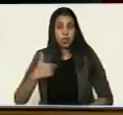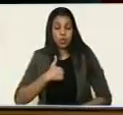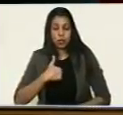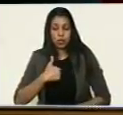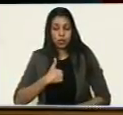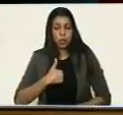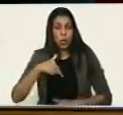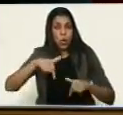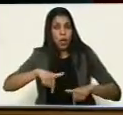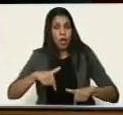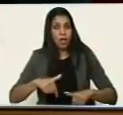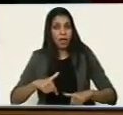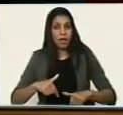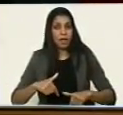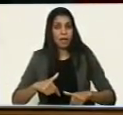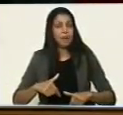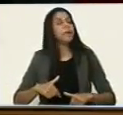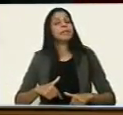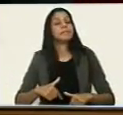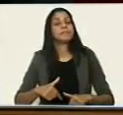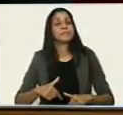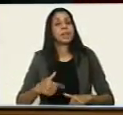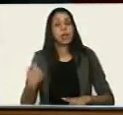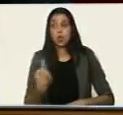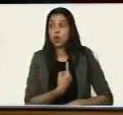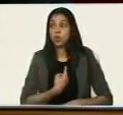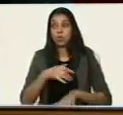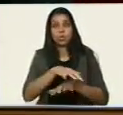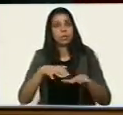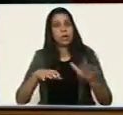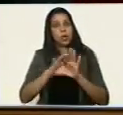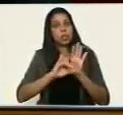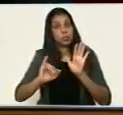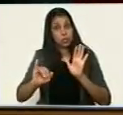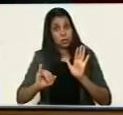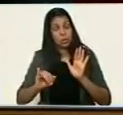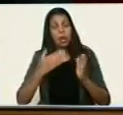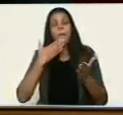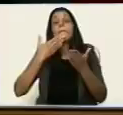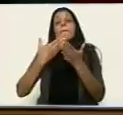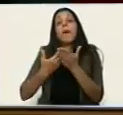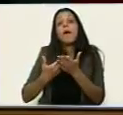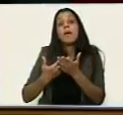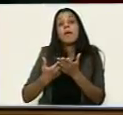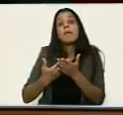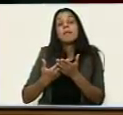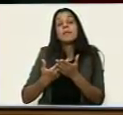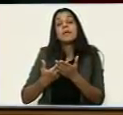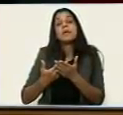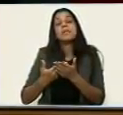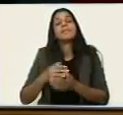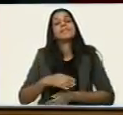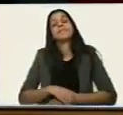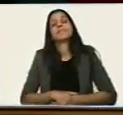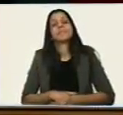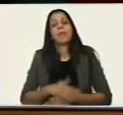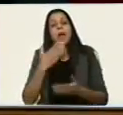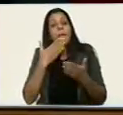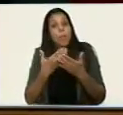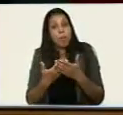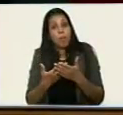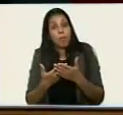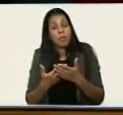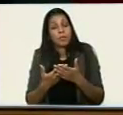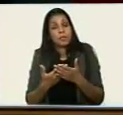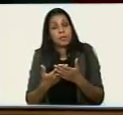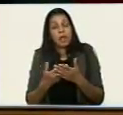asamblea, como este nombramiento se hace desde esta Asamblea Nacional Constituyente, yo quiero proponer el nombre de Tarek William Sack, que es nuestro